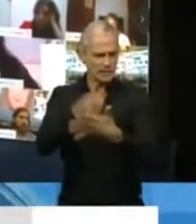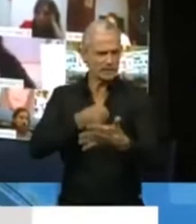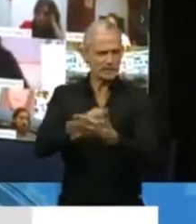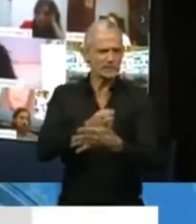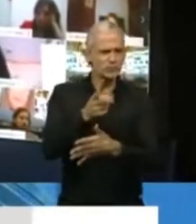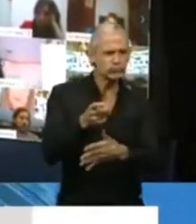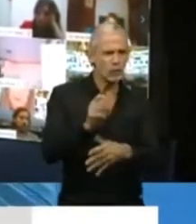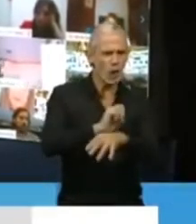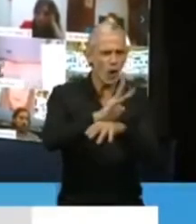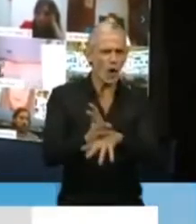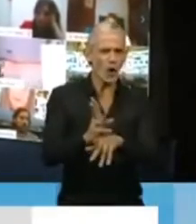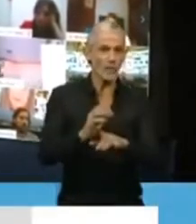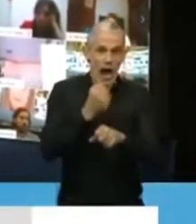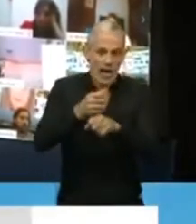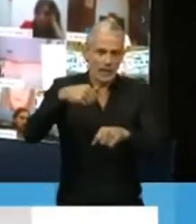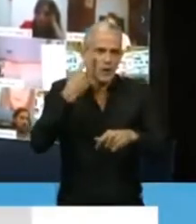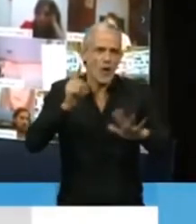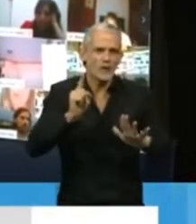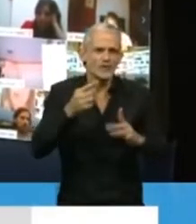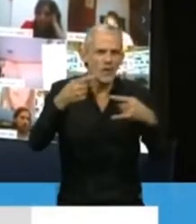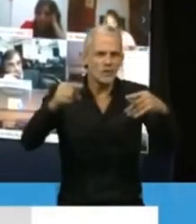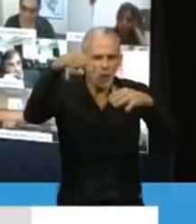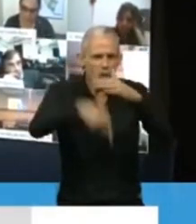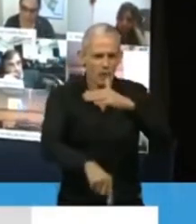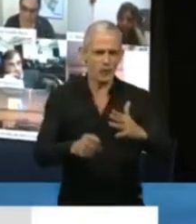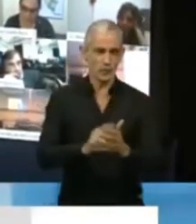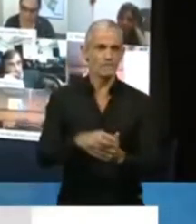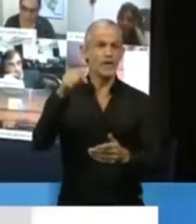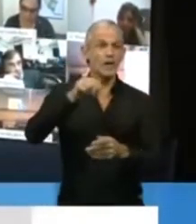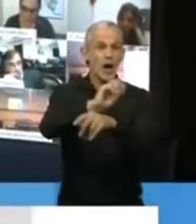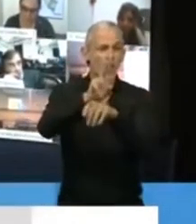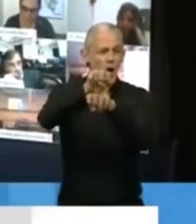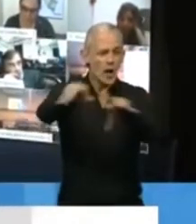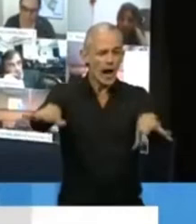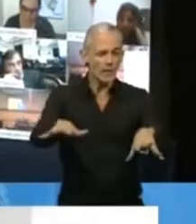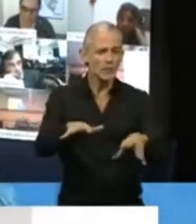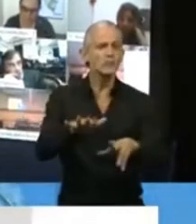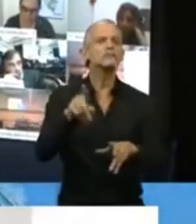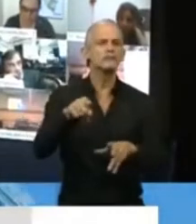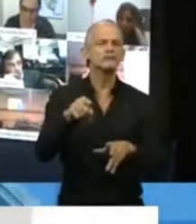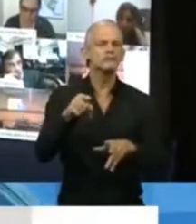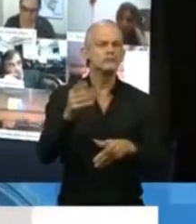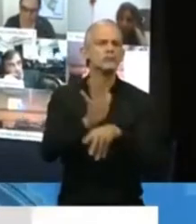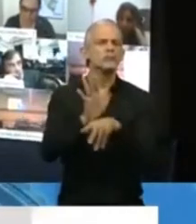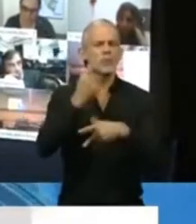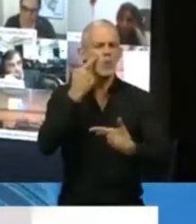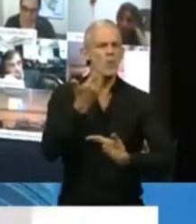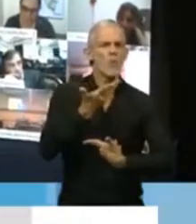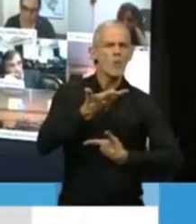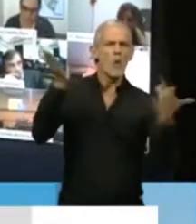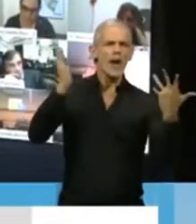de dimensiones todavía desconocidas. La peste que estamos enfrentando expone a los mezquinos,